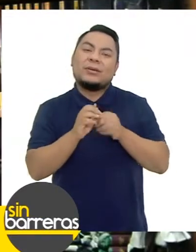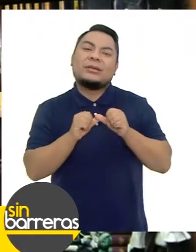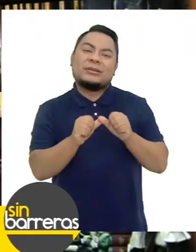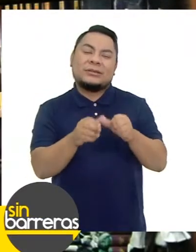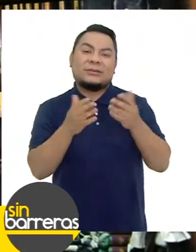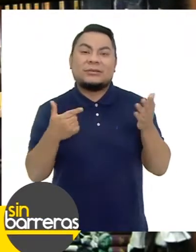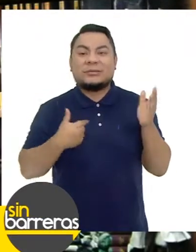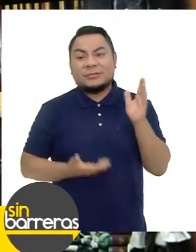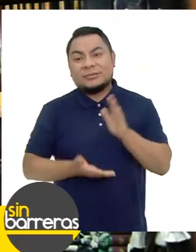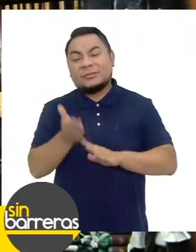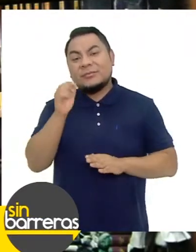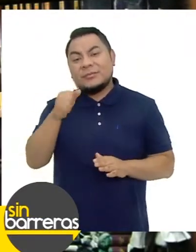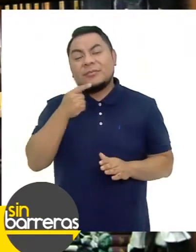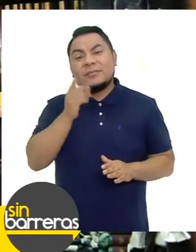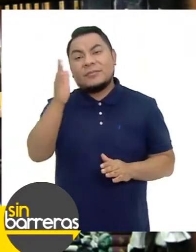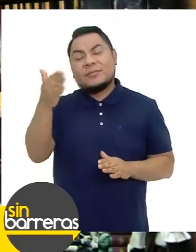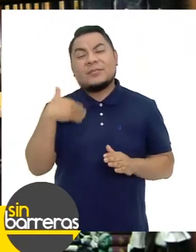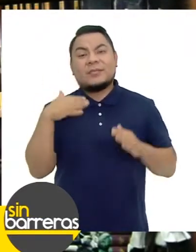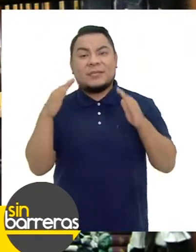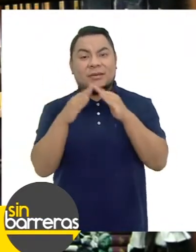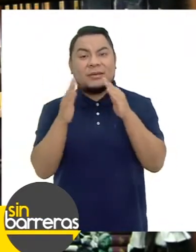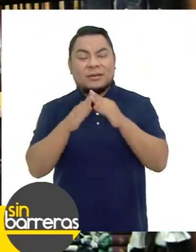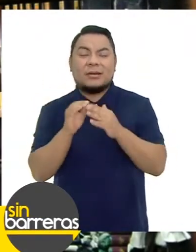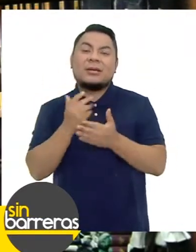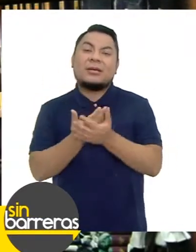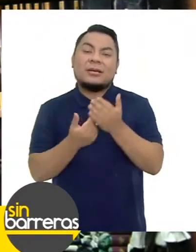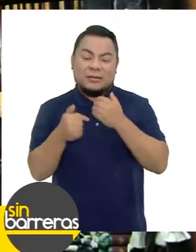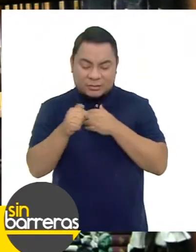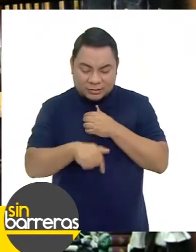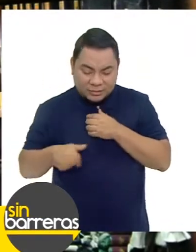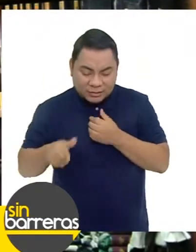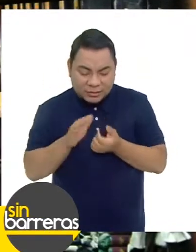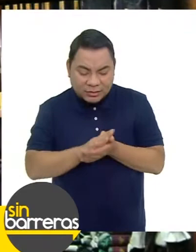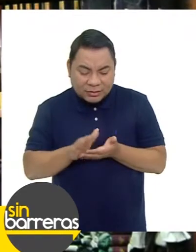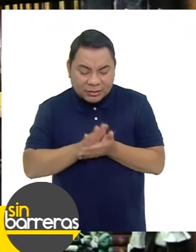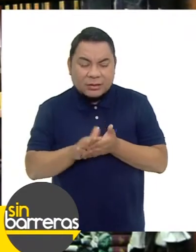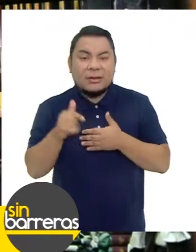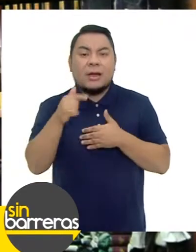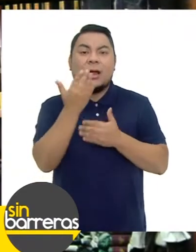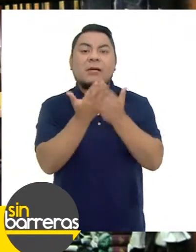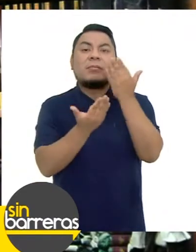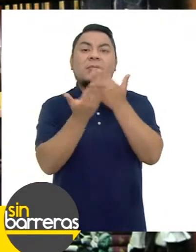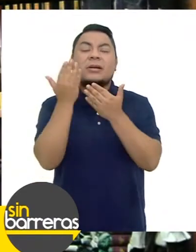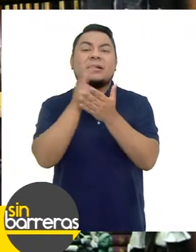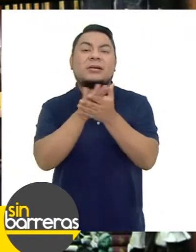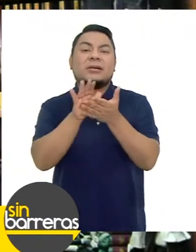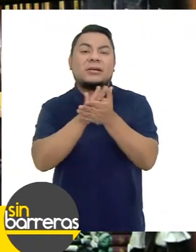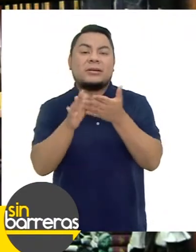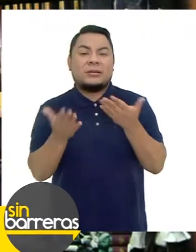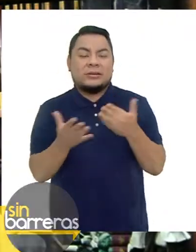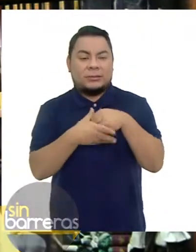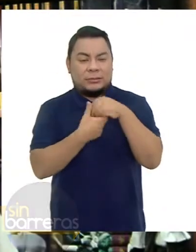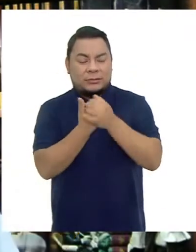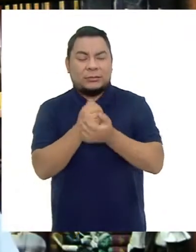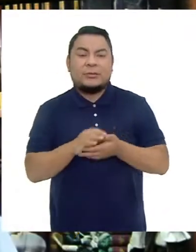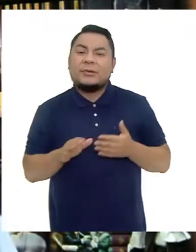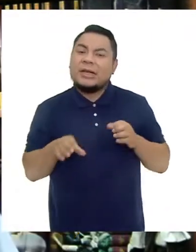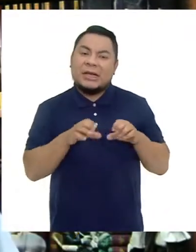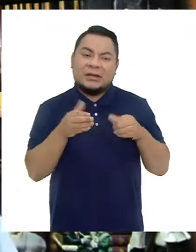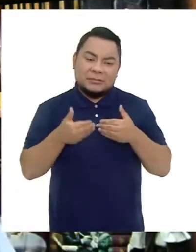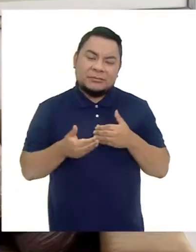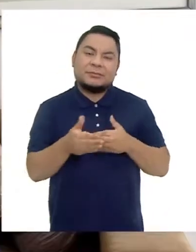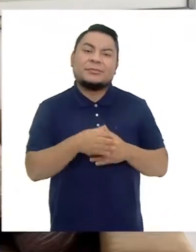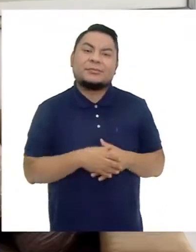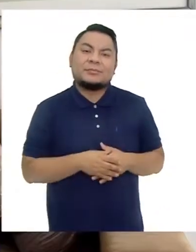manos Si voy a salir Llego a mi domicilio Me limpio el calzado Me limpio las manos Y bueno Procedo a hacer mis